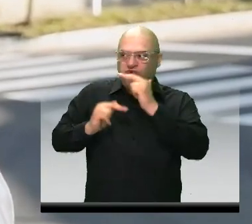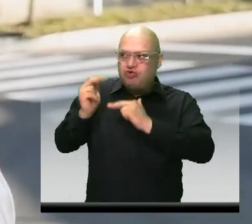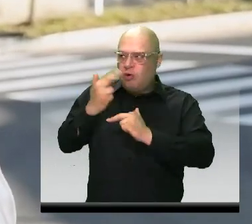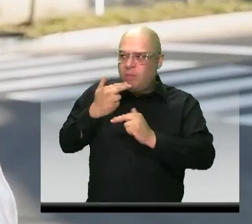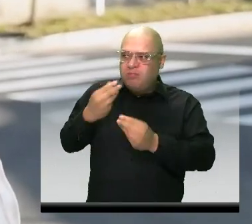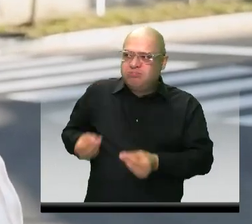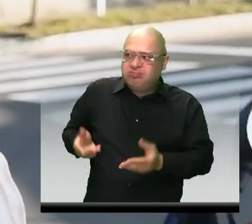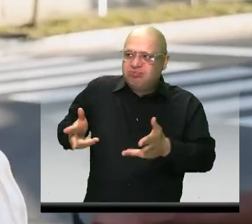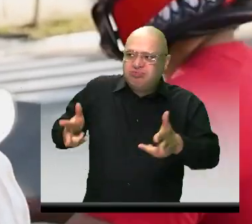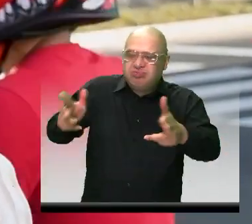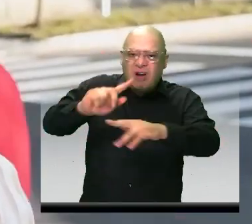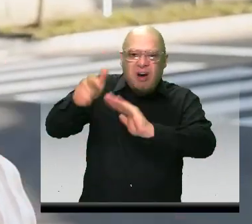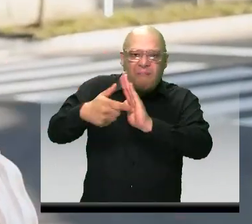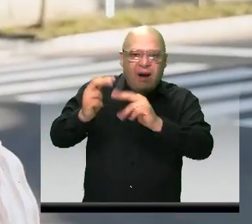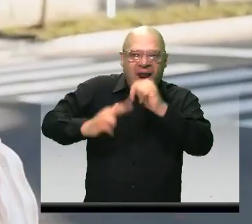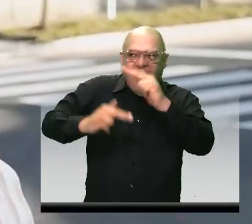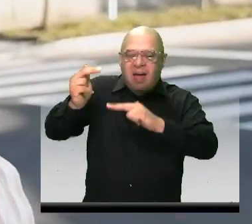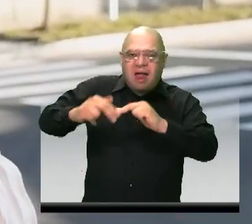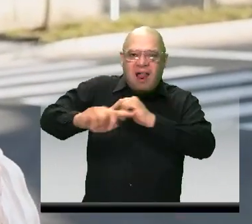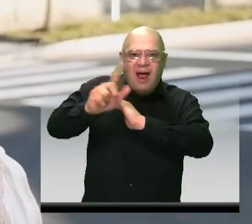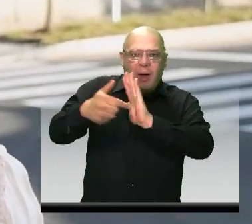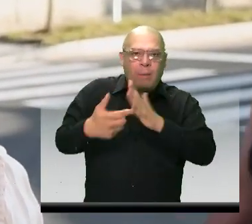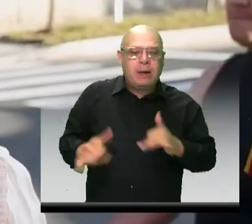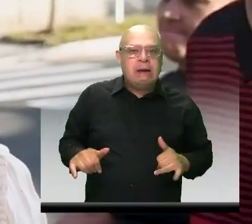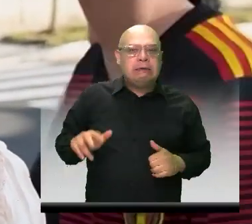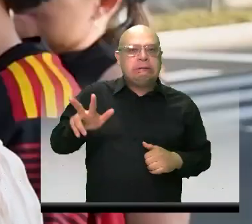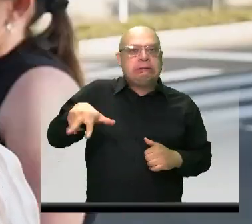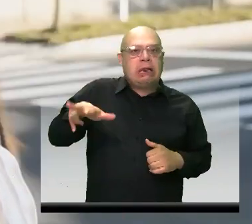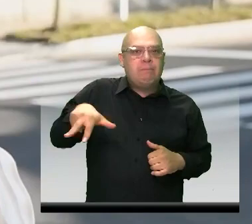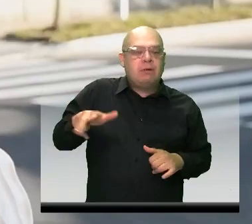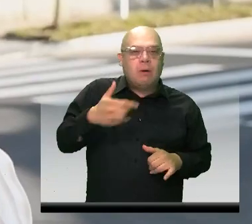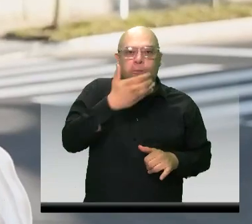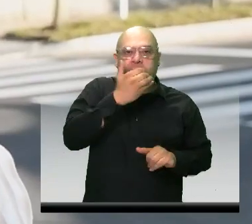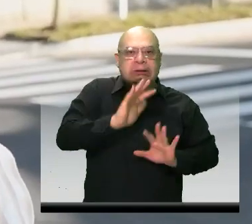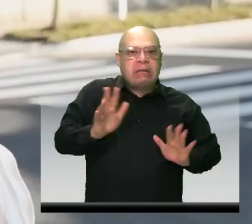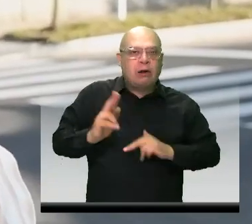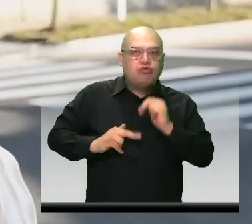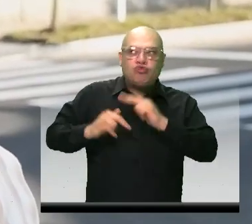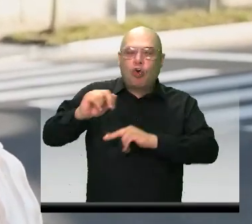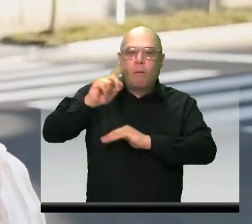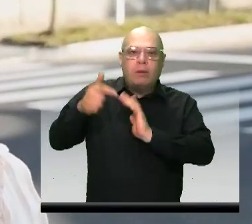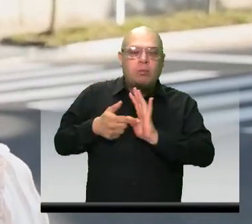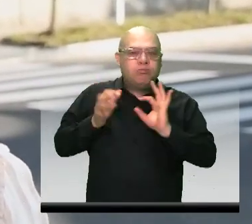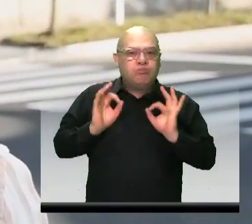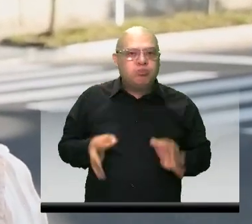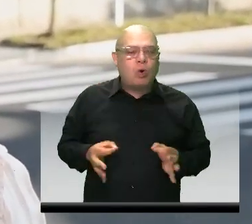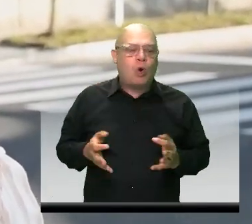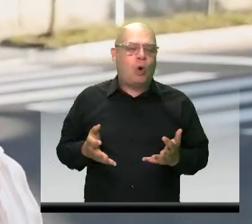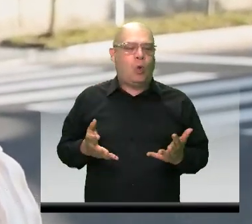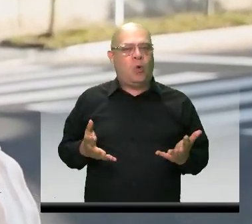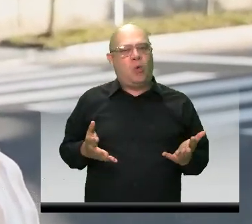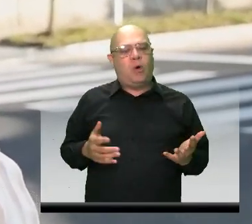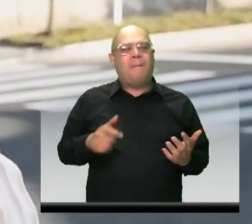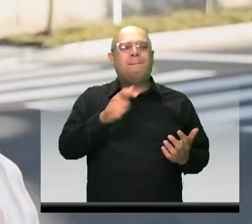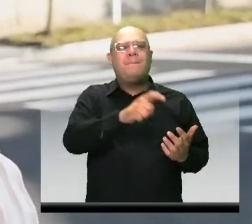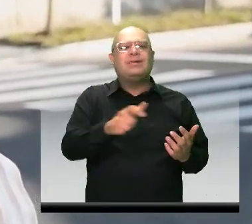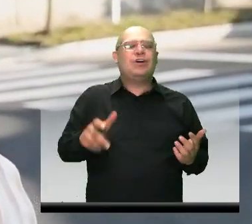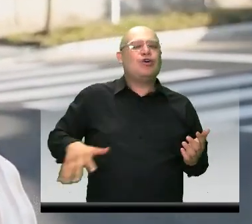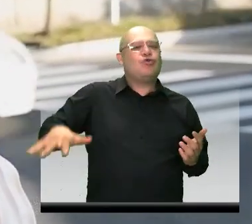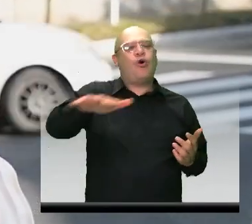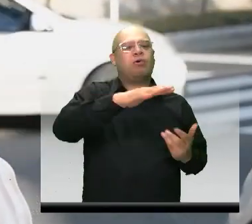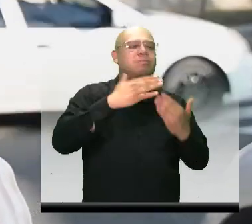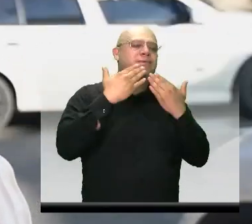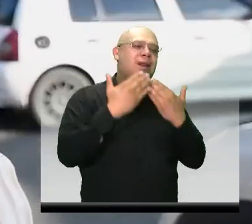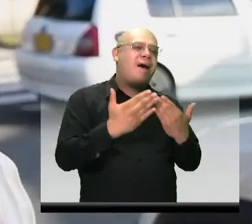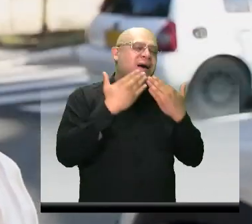quebrada El Cesteadero. En menos de tres meses sacó adelante la obra y toda la comunidad muy agradecidos con él